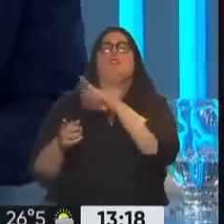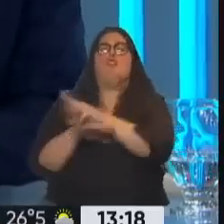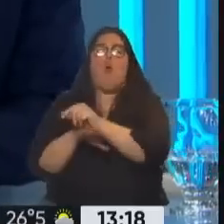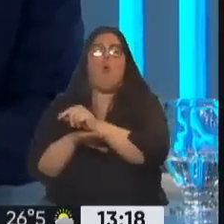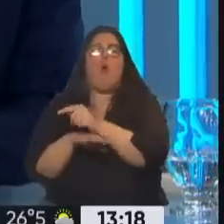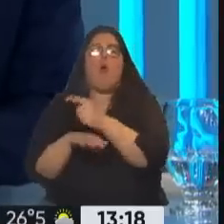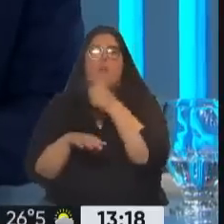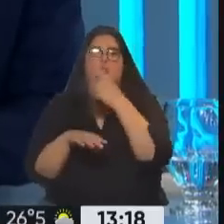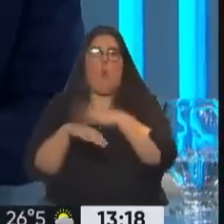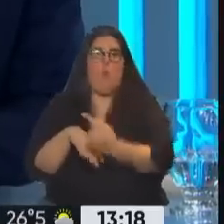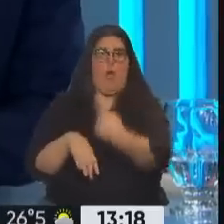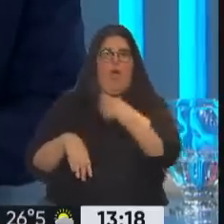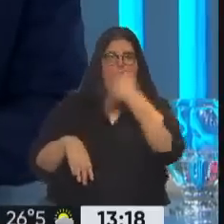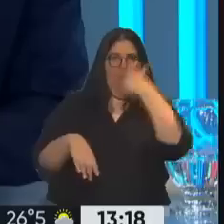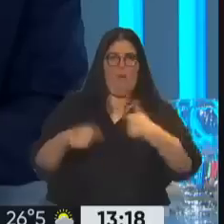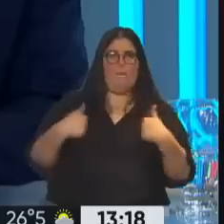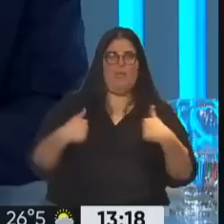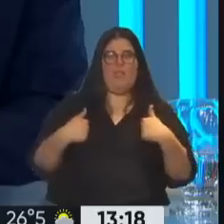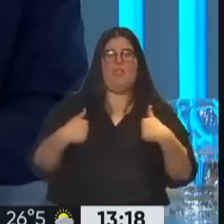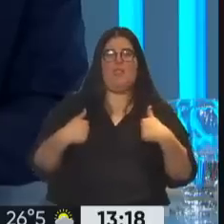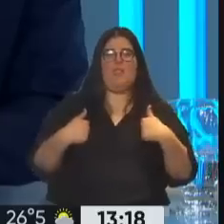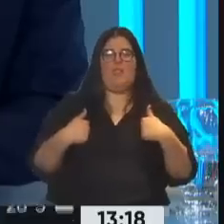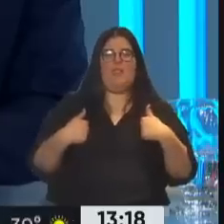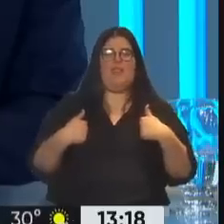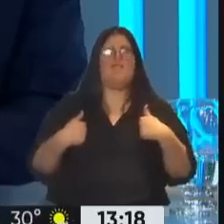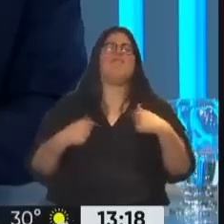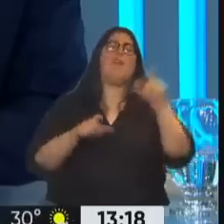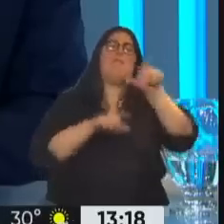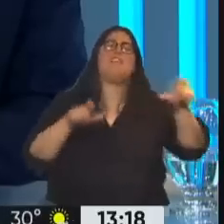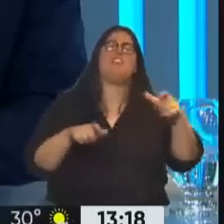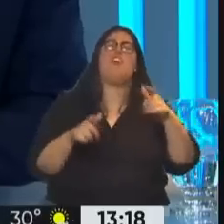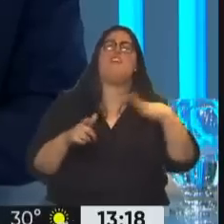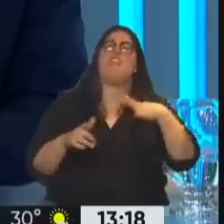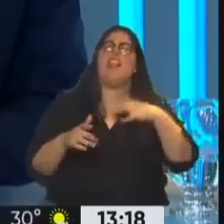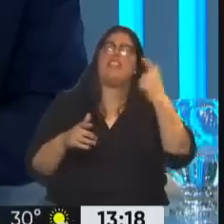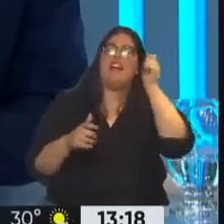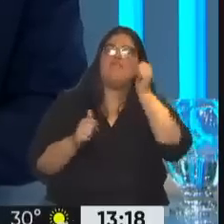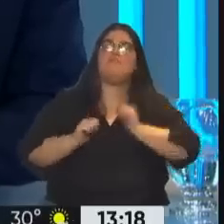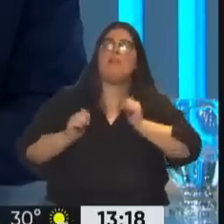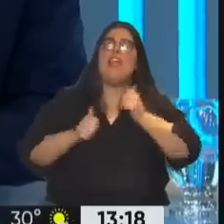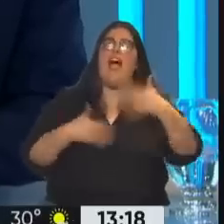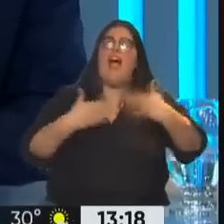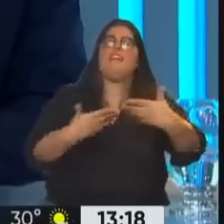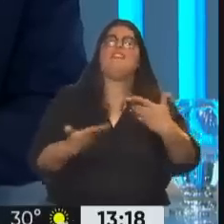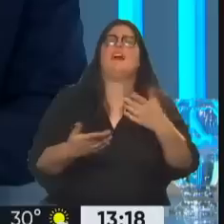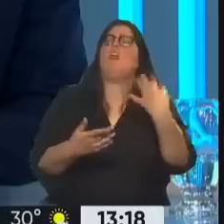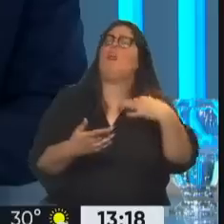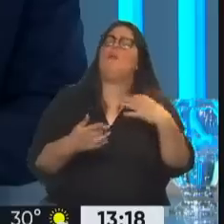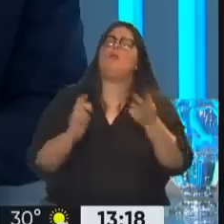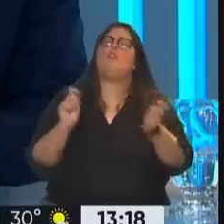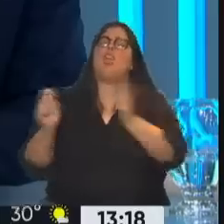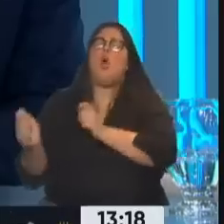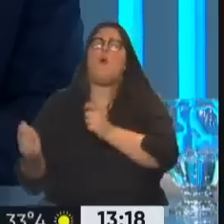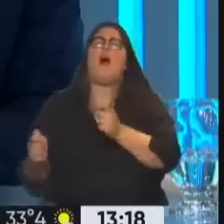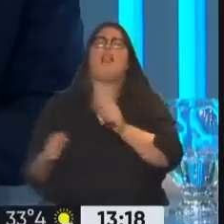¿cómo logras mantener la esperanza de la gente? No caer en esa trampa. Innovar permanentemente, revisar todo. Tampoco caer en